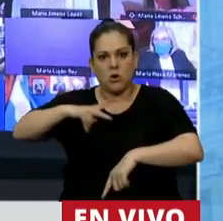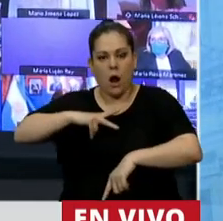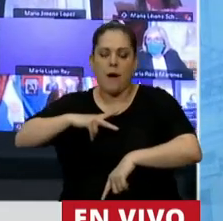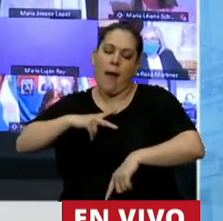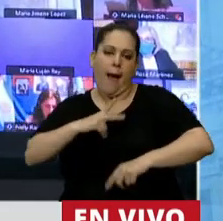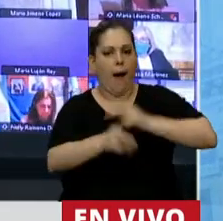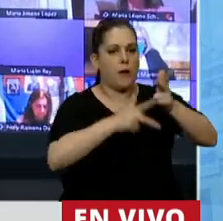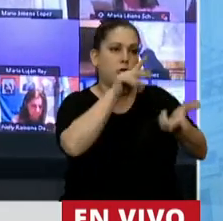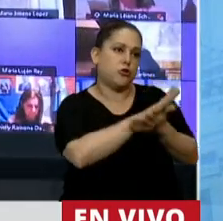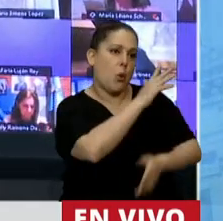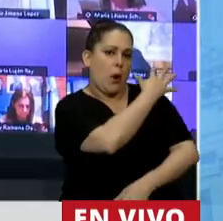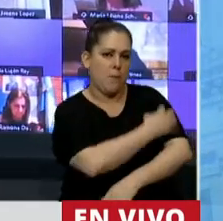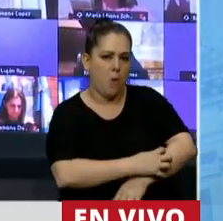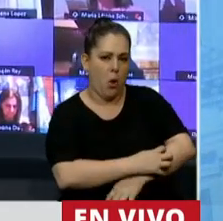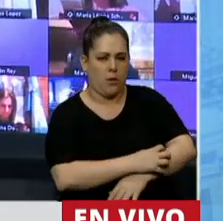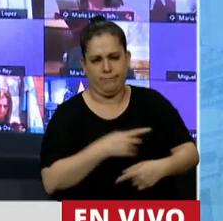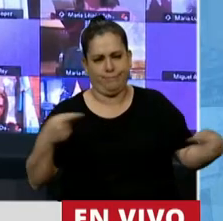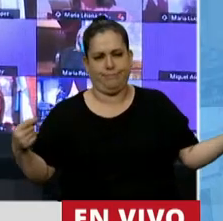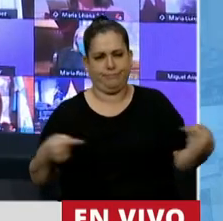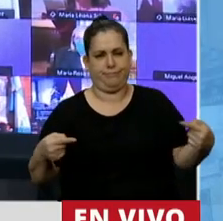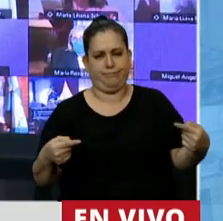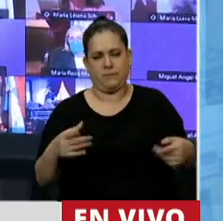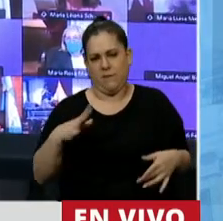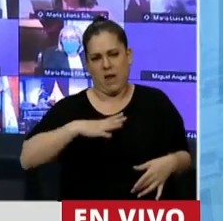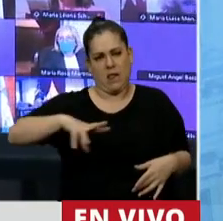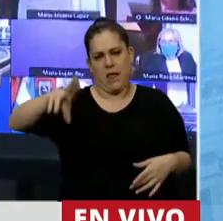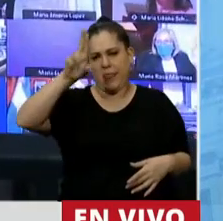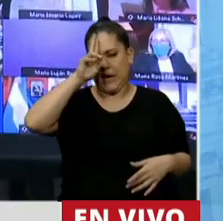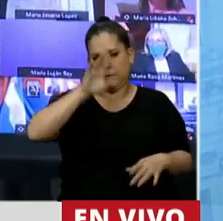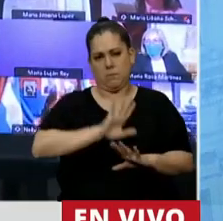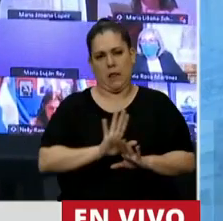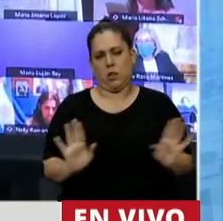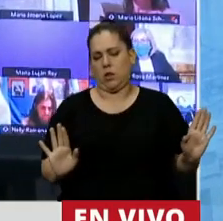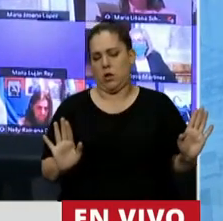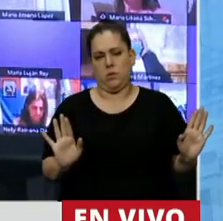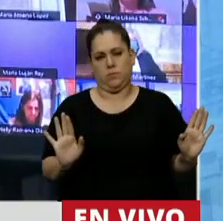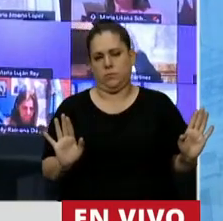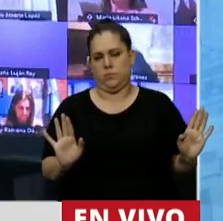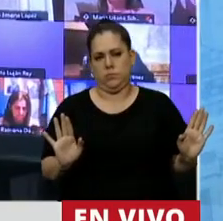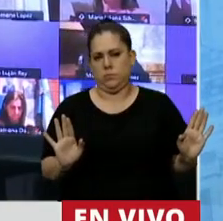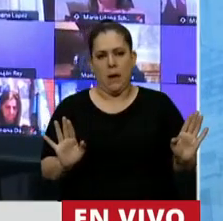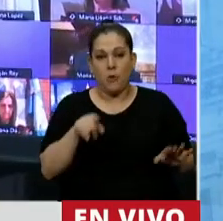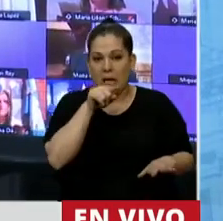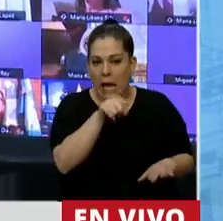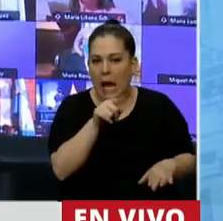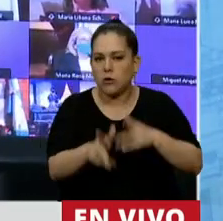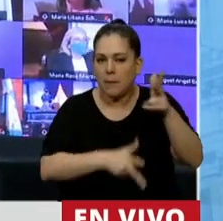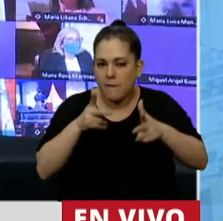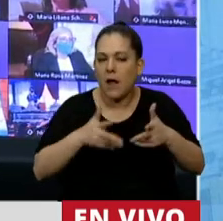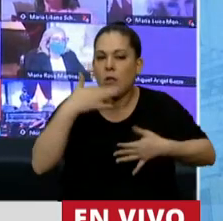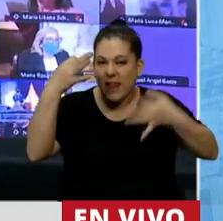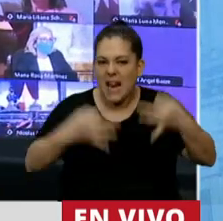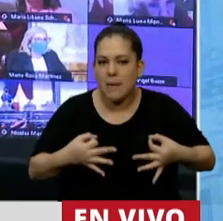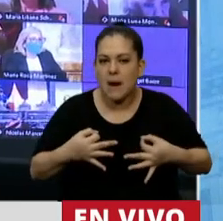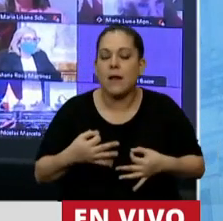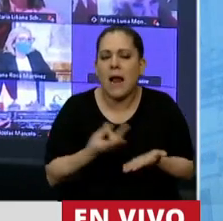pobres de este país. Eso es una absoluta falta de respeto a la inteligencia del pueblo argentino. Porque estamos hablando de personas que